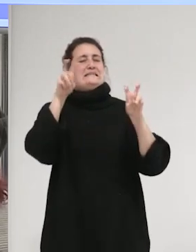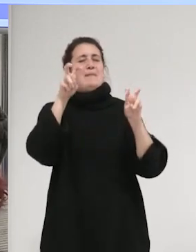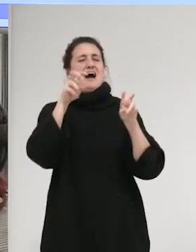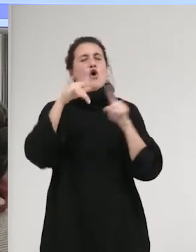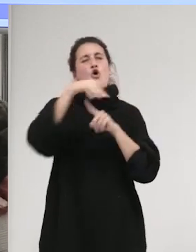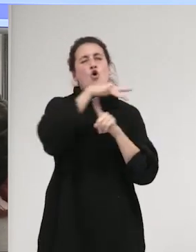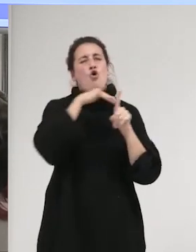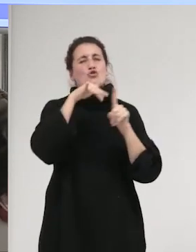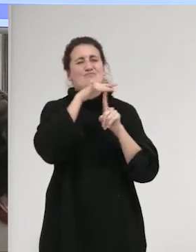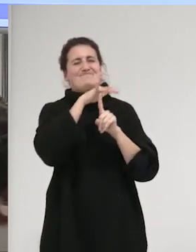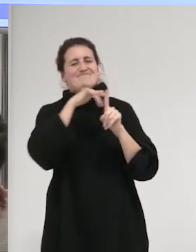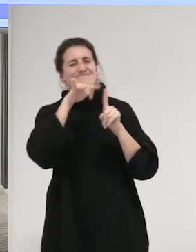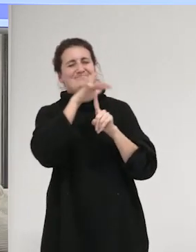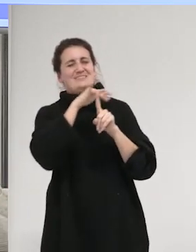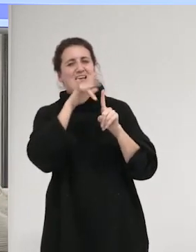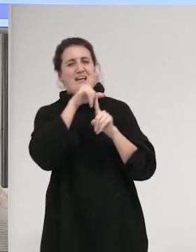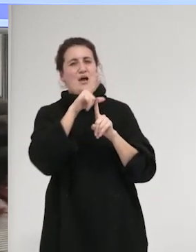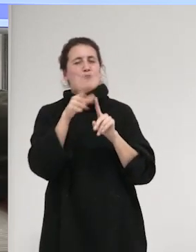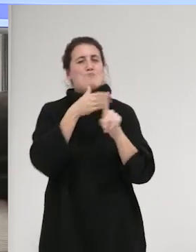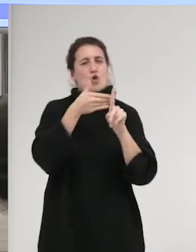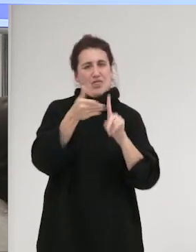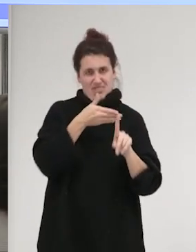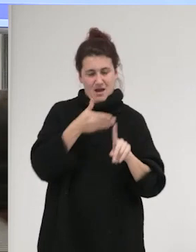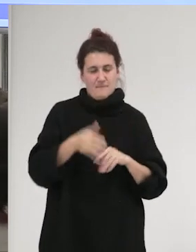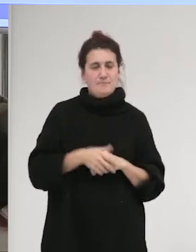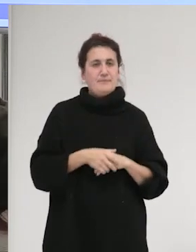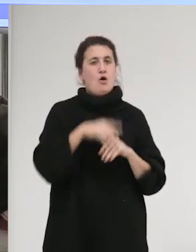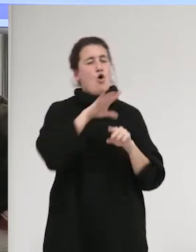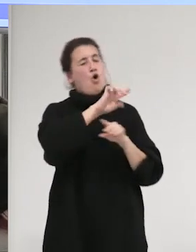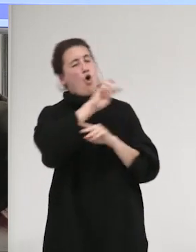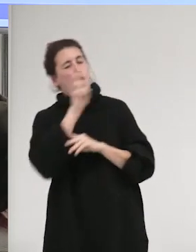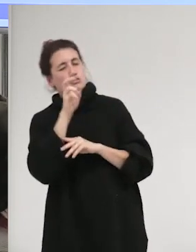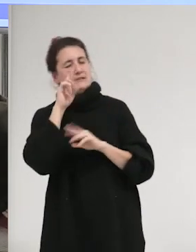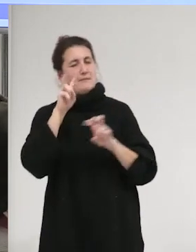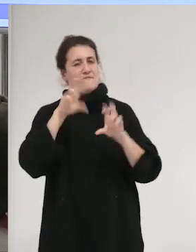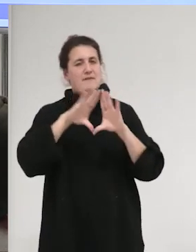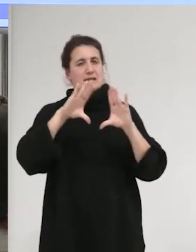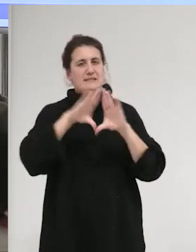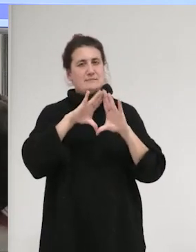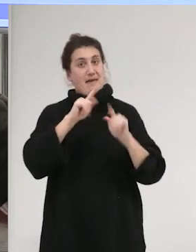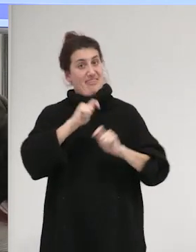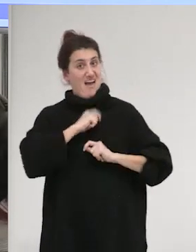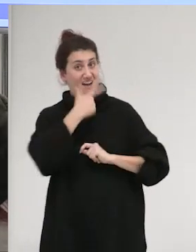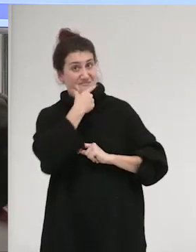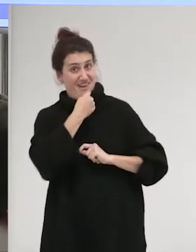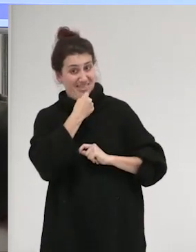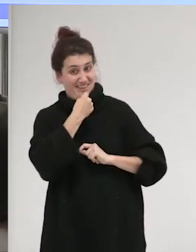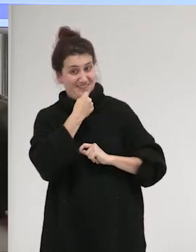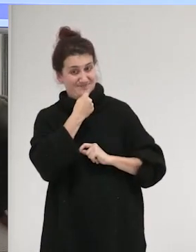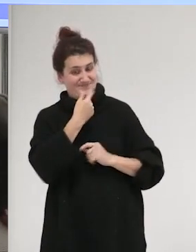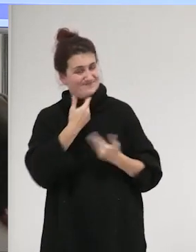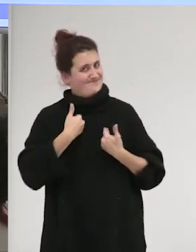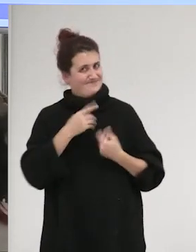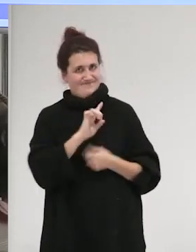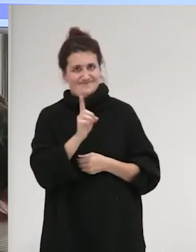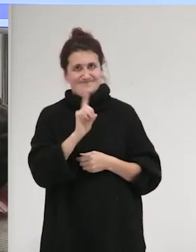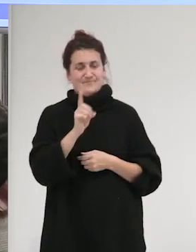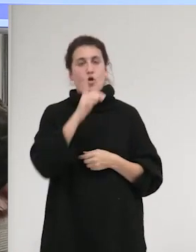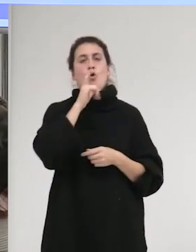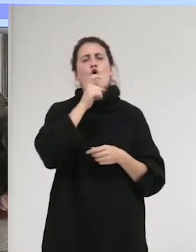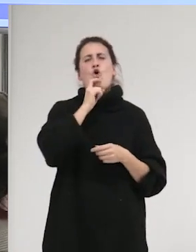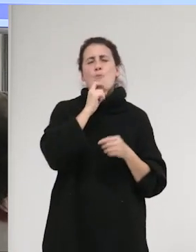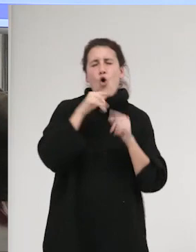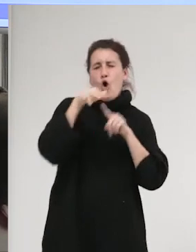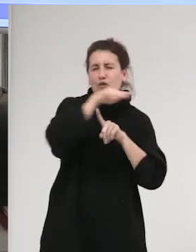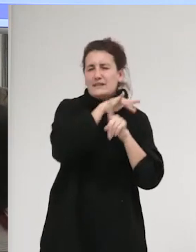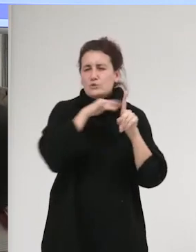Otra de las estrategias feministas que me parece que nos puede estar haciendo un flaco favor. Cómo se están conceptualizando y